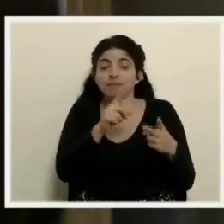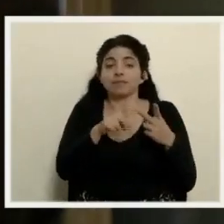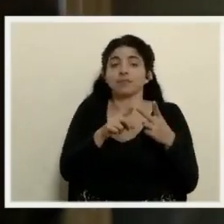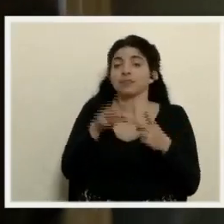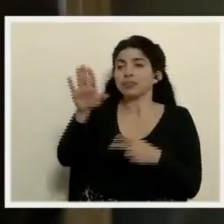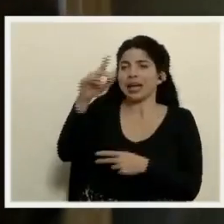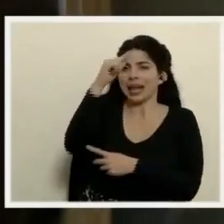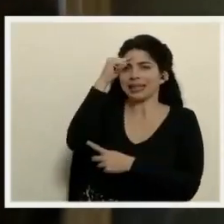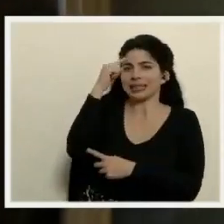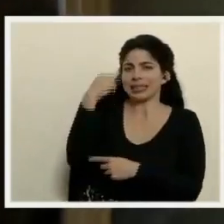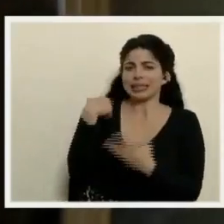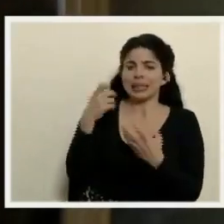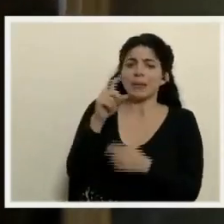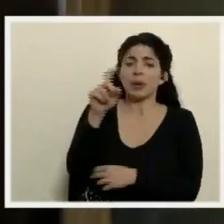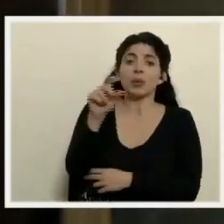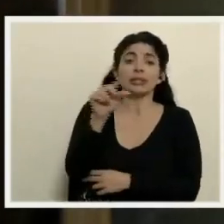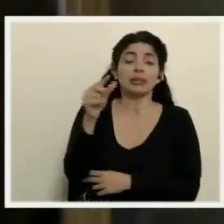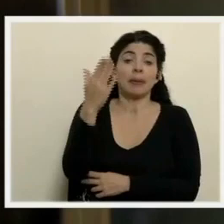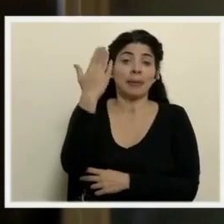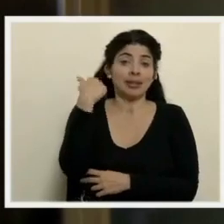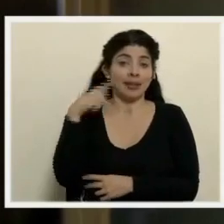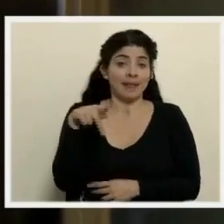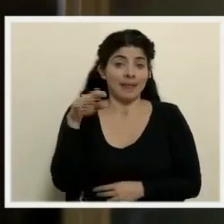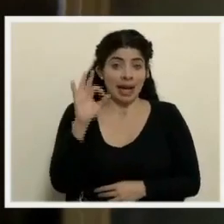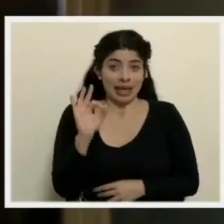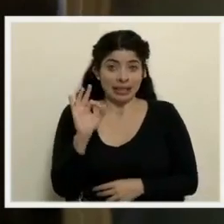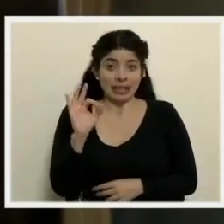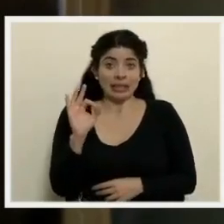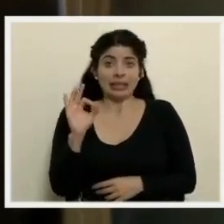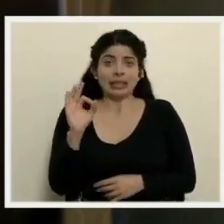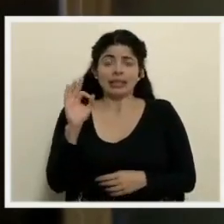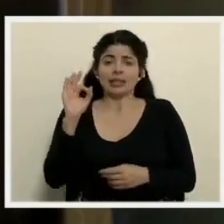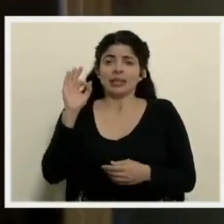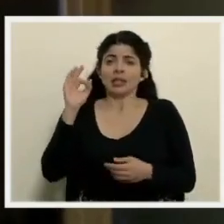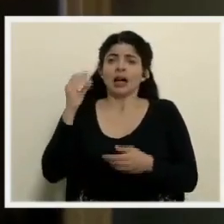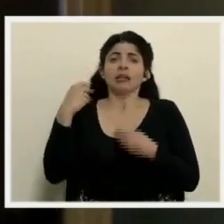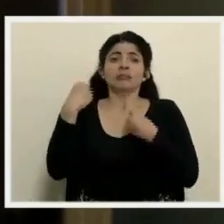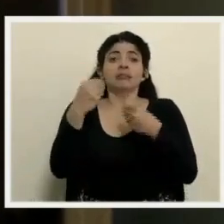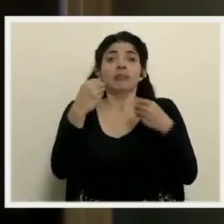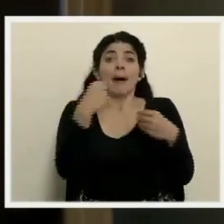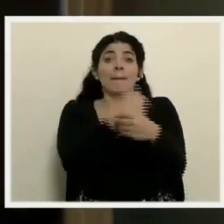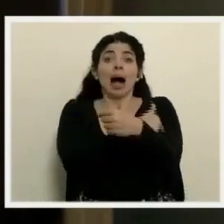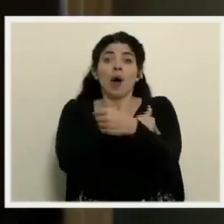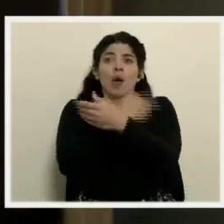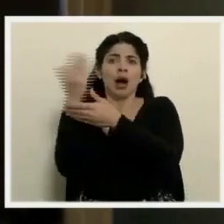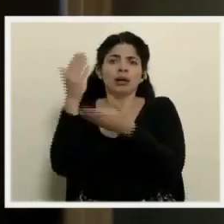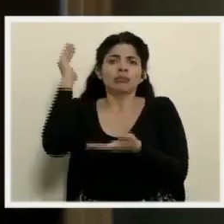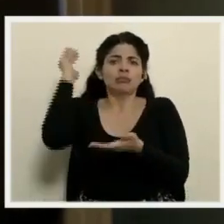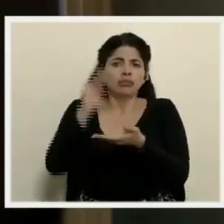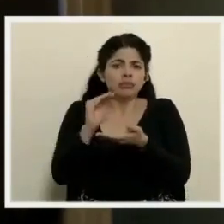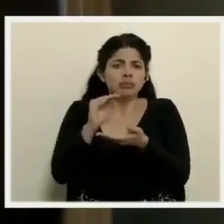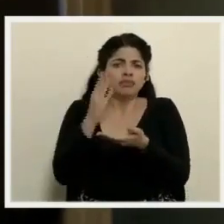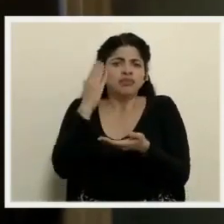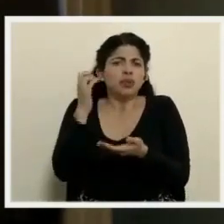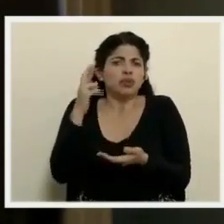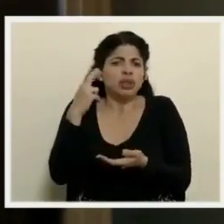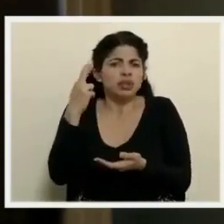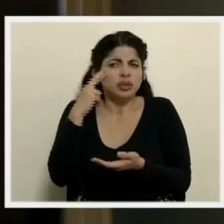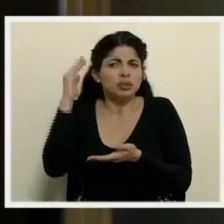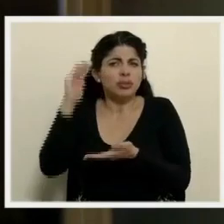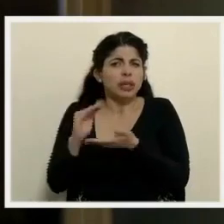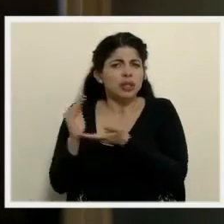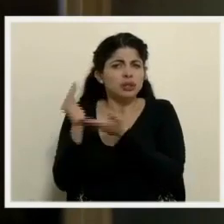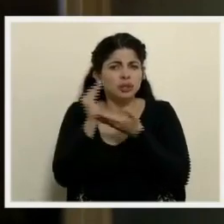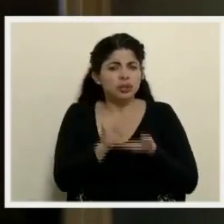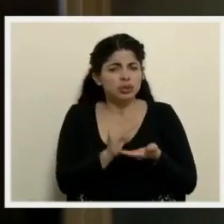quería consultarle. La semana pasada Pfizer bajó drásticamente la entrega de vacunas al país. ¿Qué explicaciones nos dieron en esa línea y